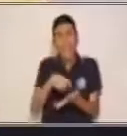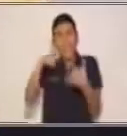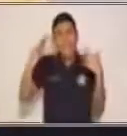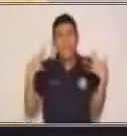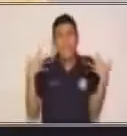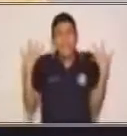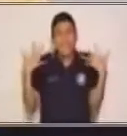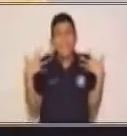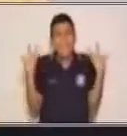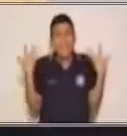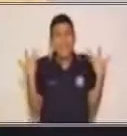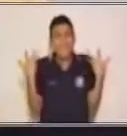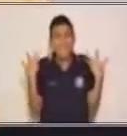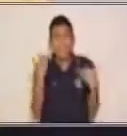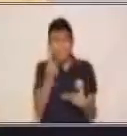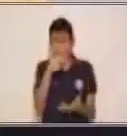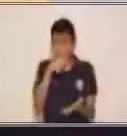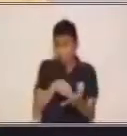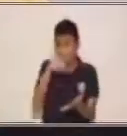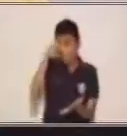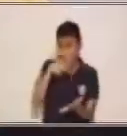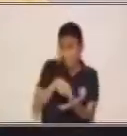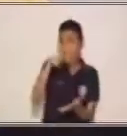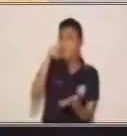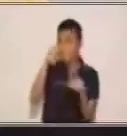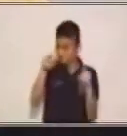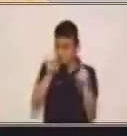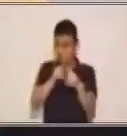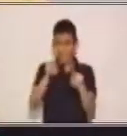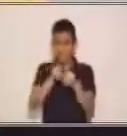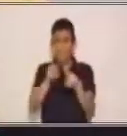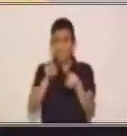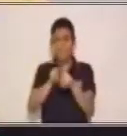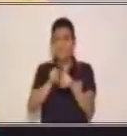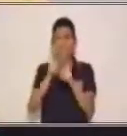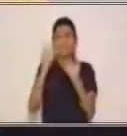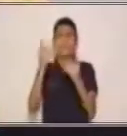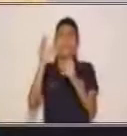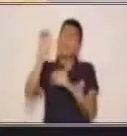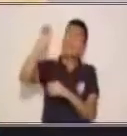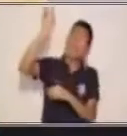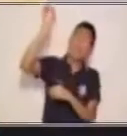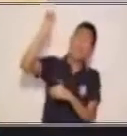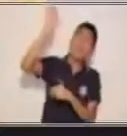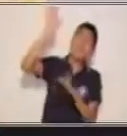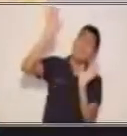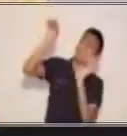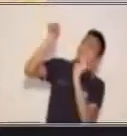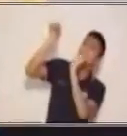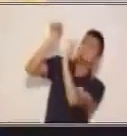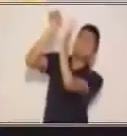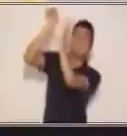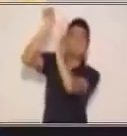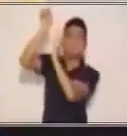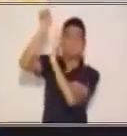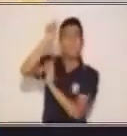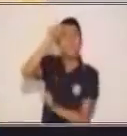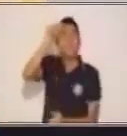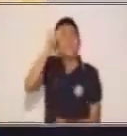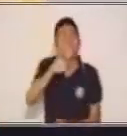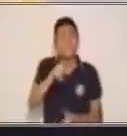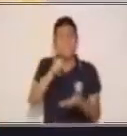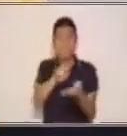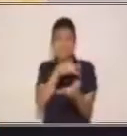día. Saltas a tú con ella. Toco una estrella. Este es el